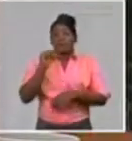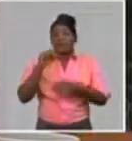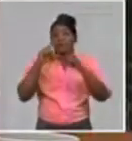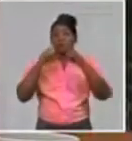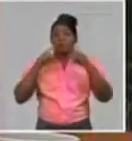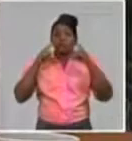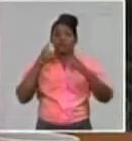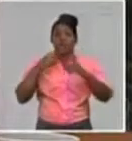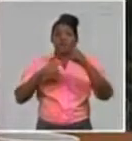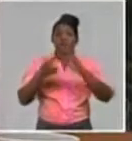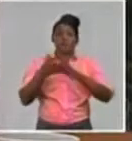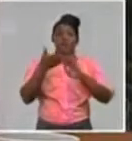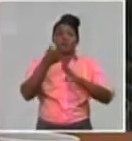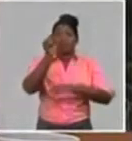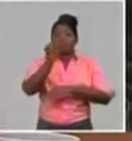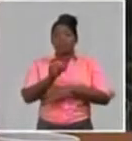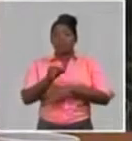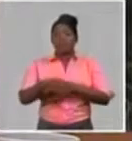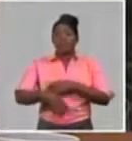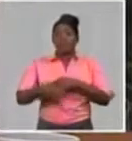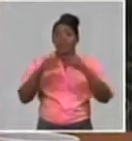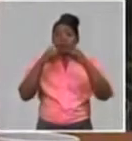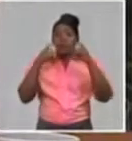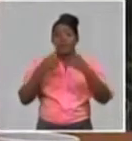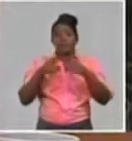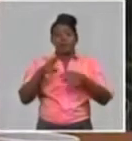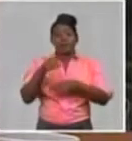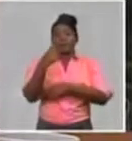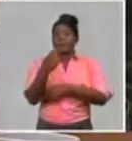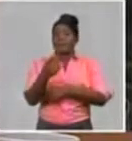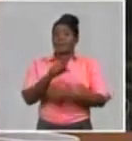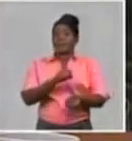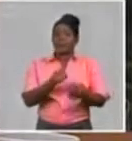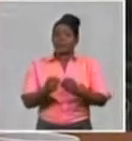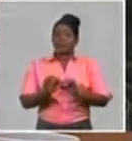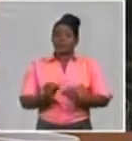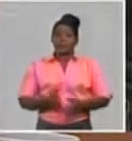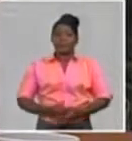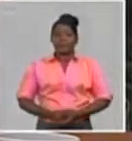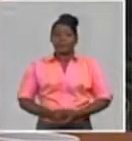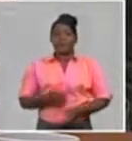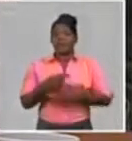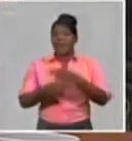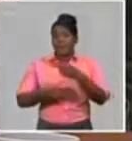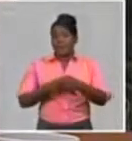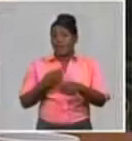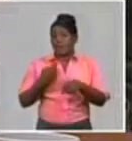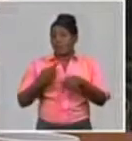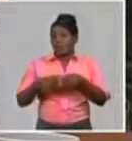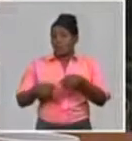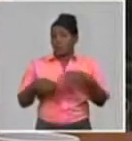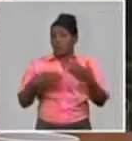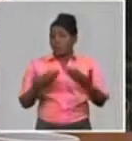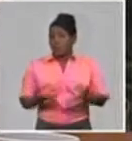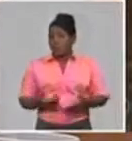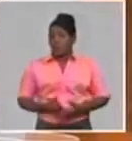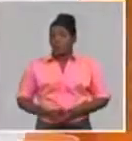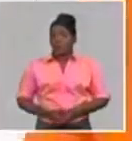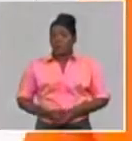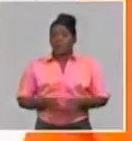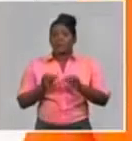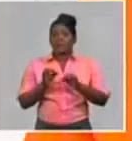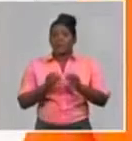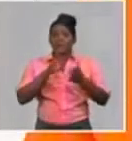trabajando los constructores, pero realmente es muy necesario. Elaborar e implementar a partir de la Estrategia de Comunicación